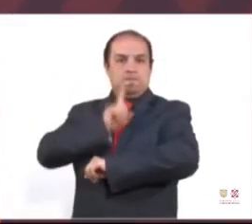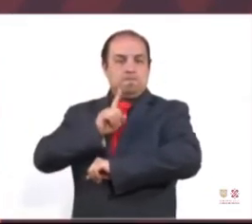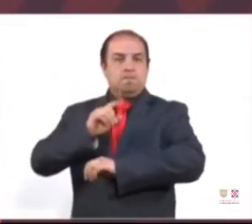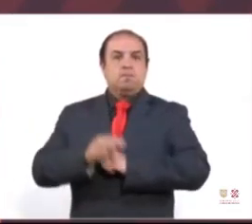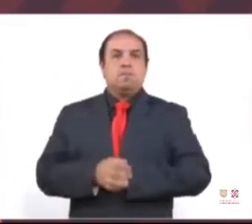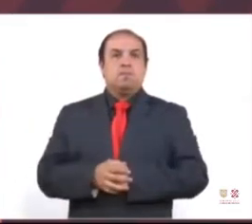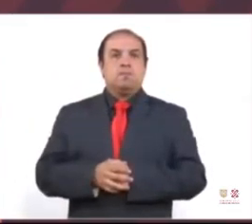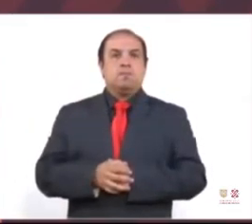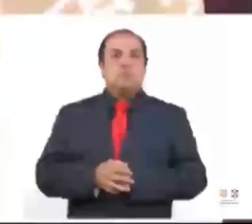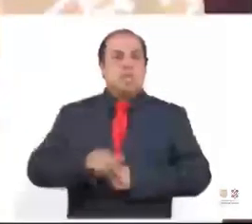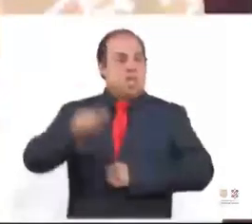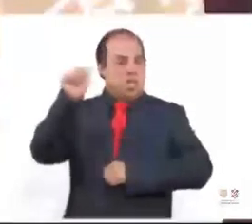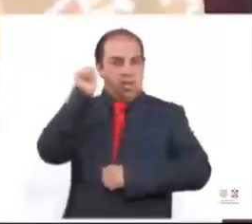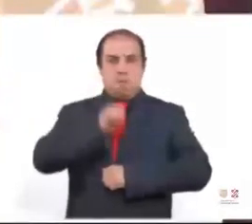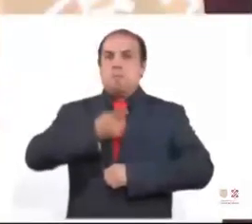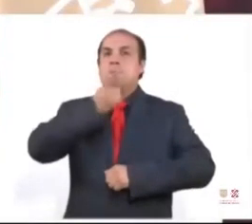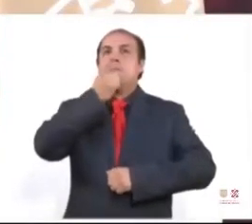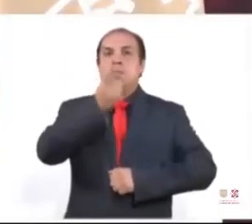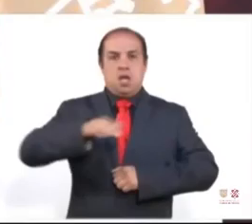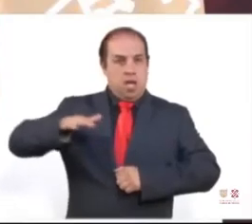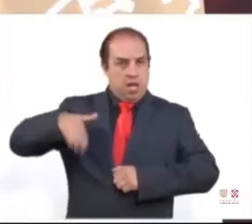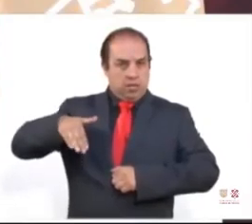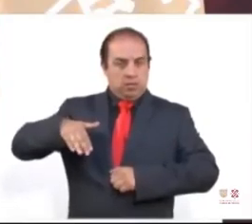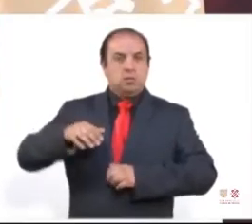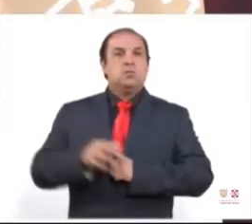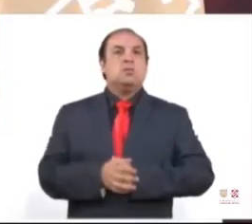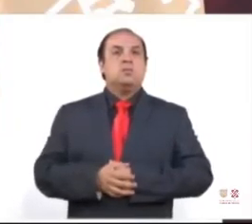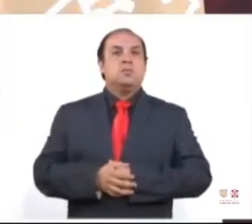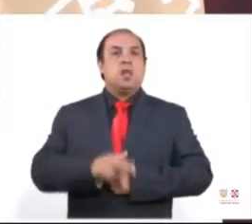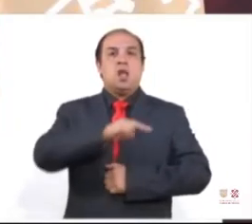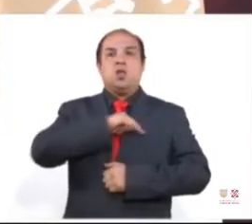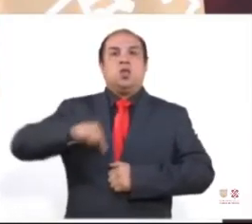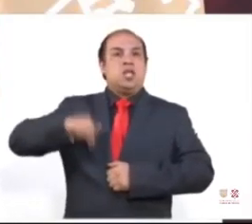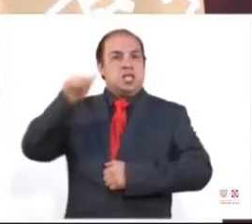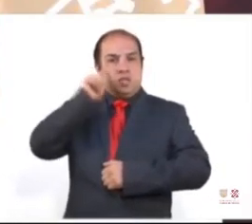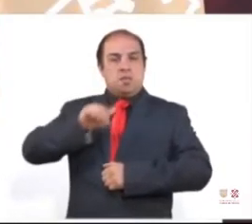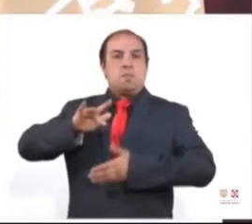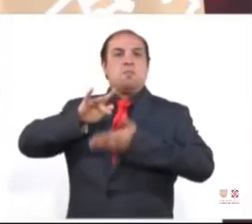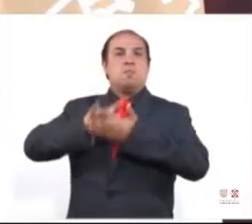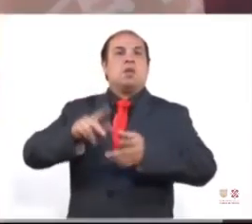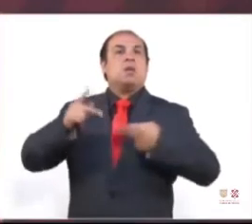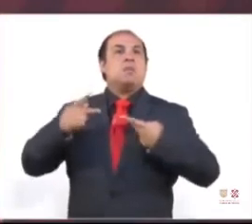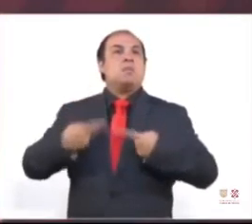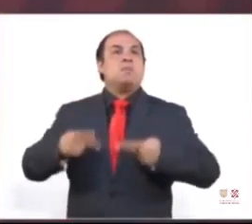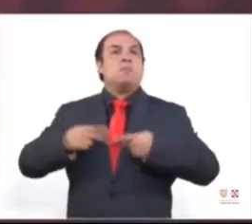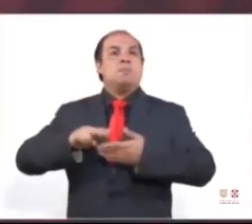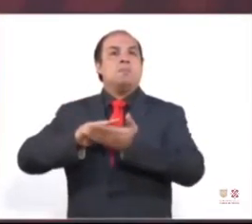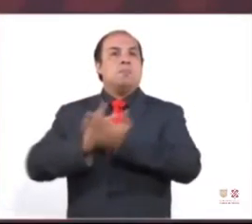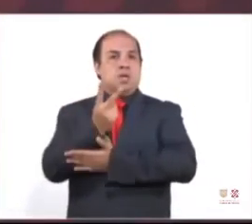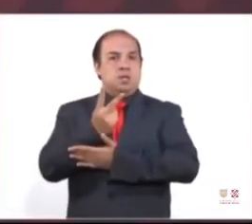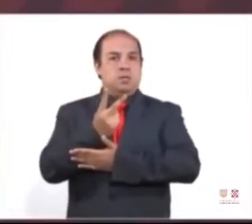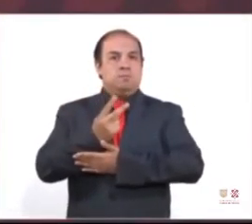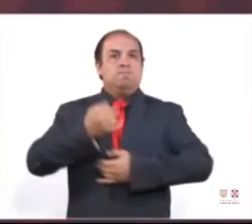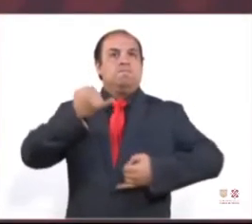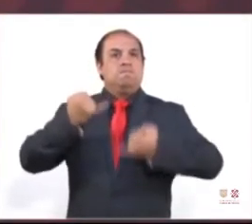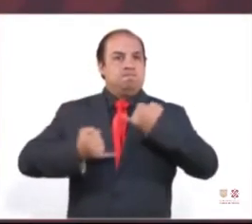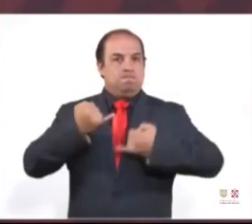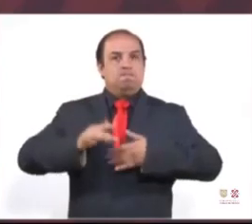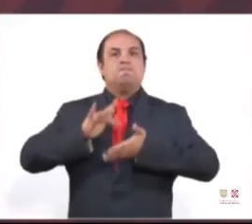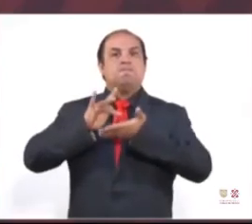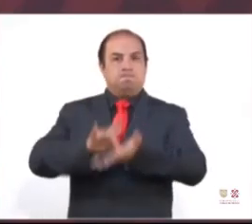Como lo he dicho siempre, en nuestro caso siempre vamos a estar del lado de las víctimas y de la justicia.